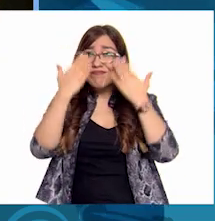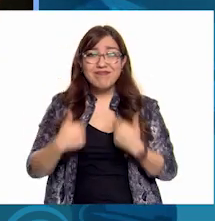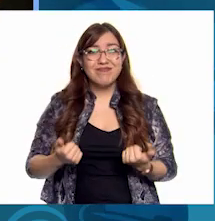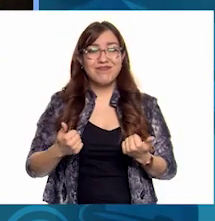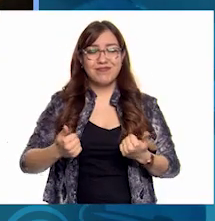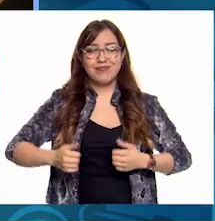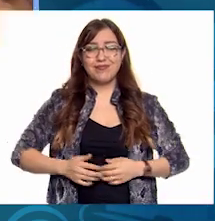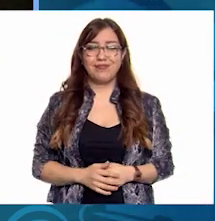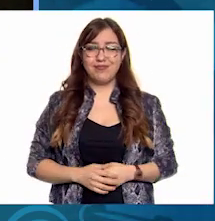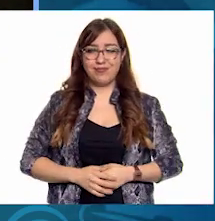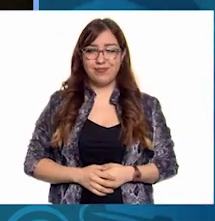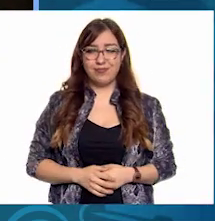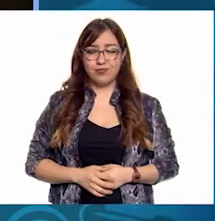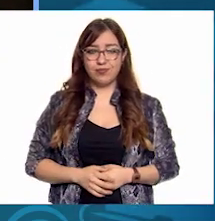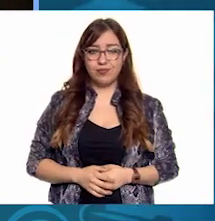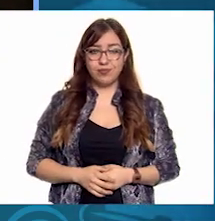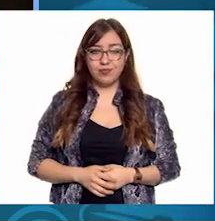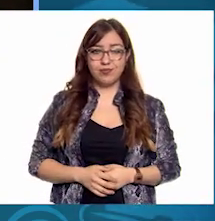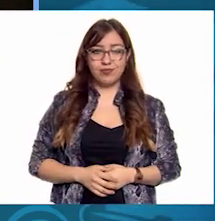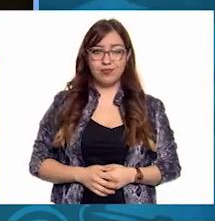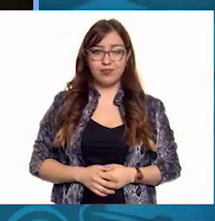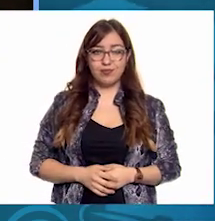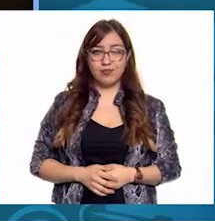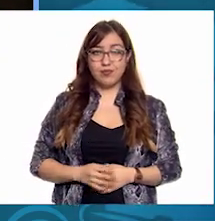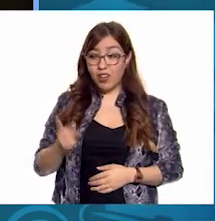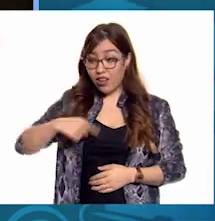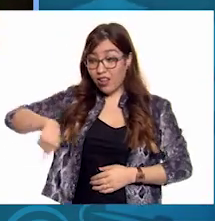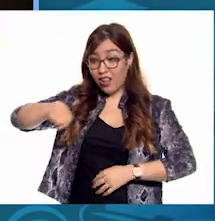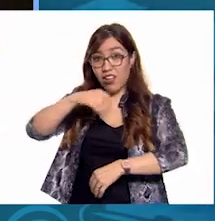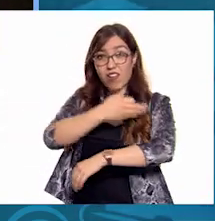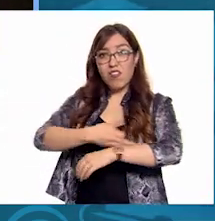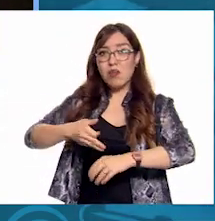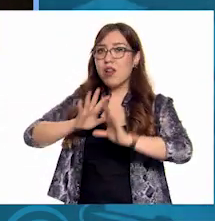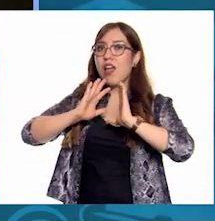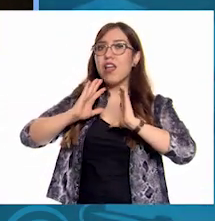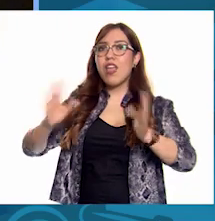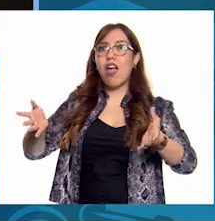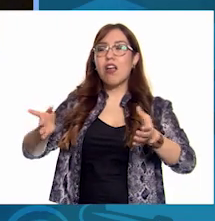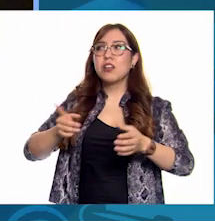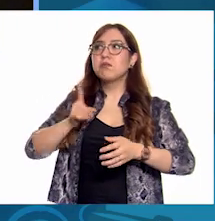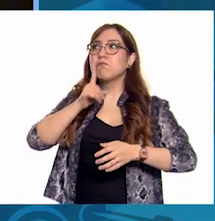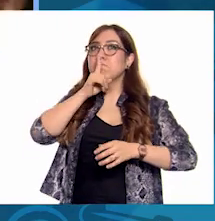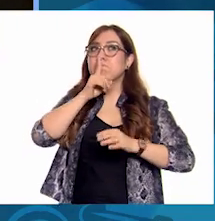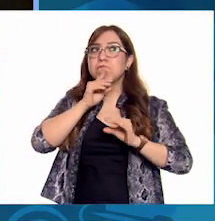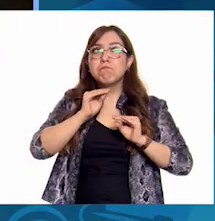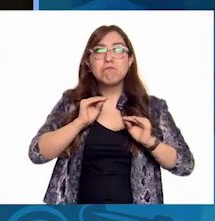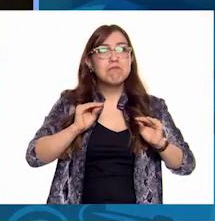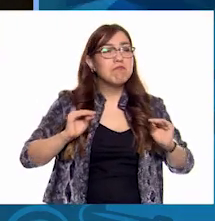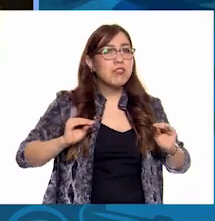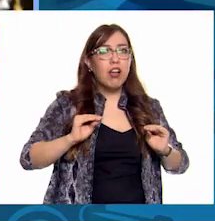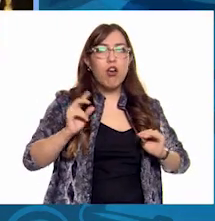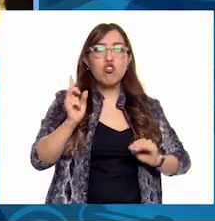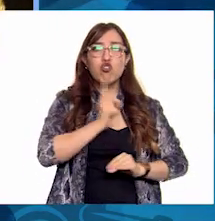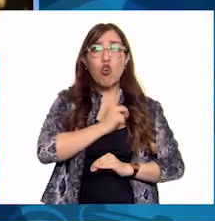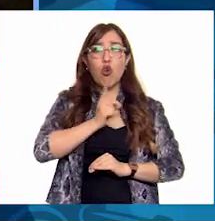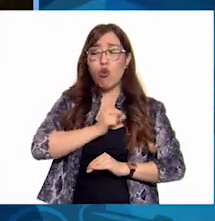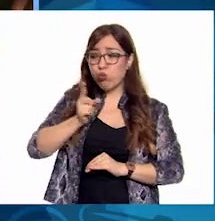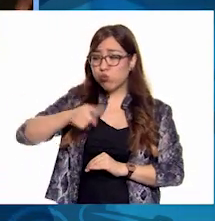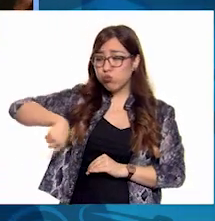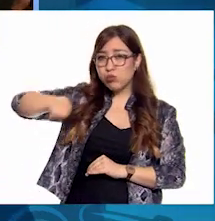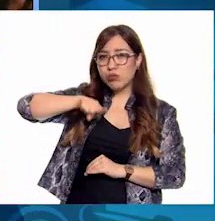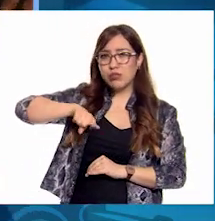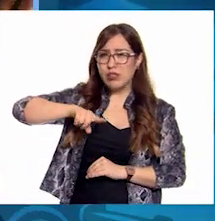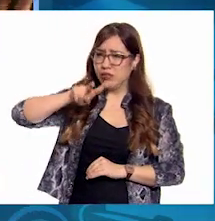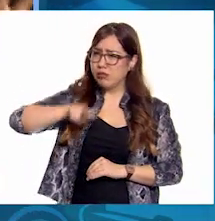Ahora ya estaban solos Había mucho trabajo por hacer Y aunque las condiciones Eran